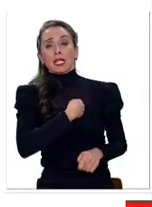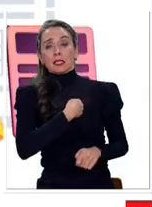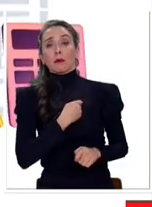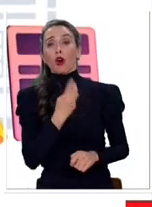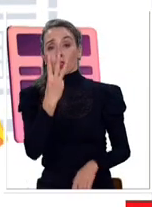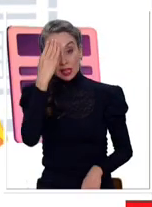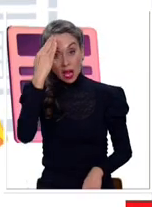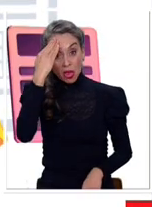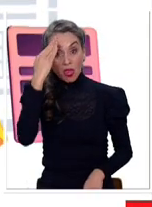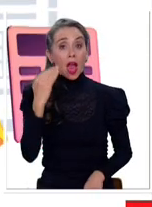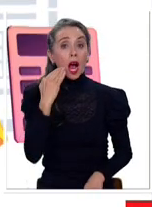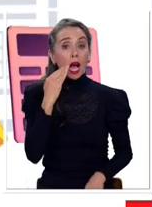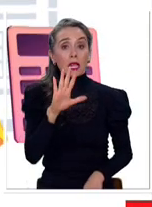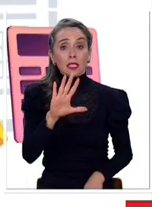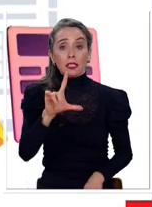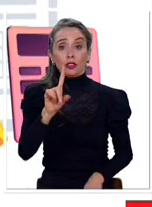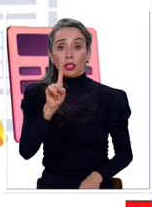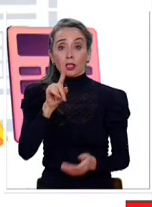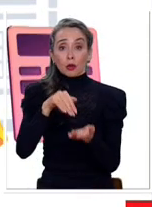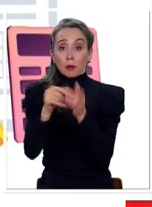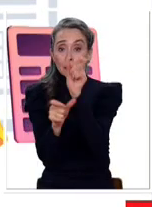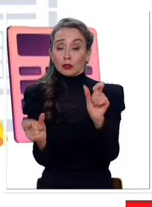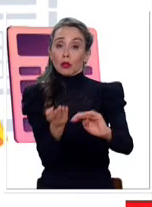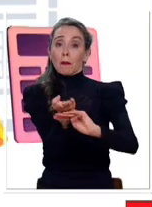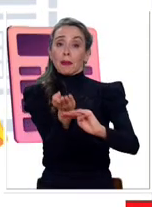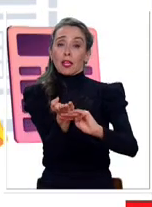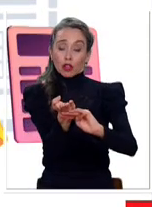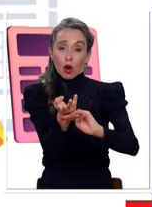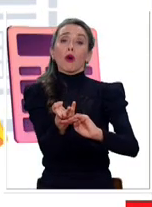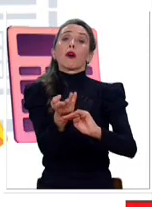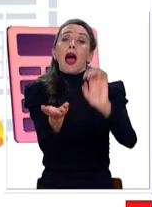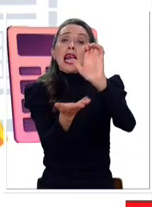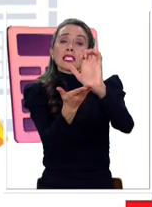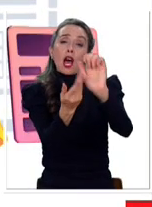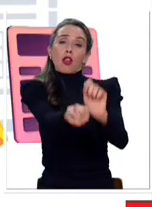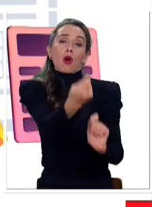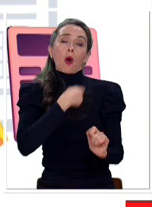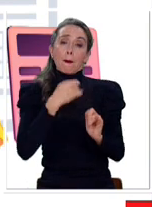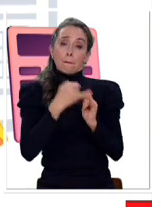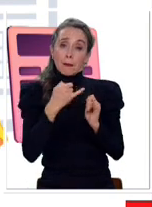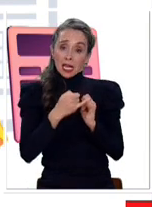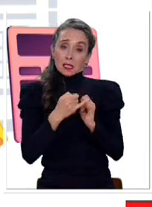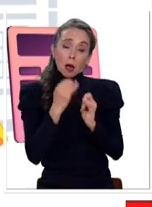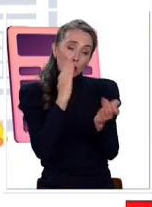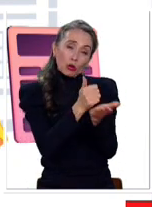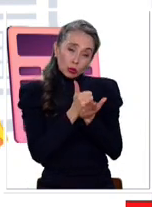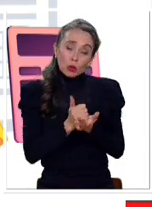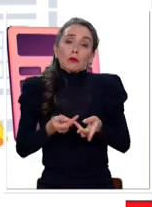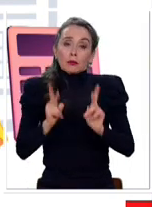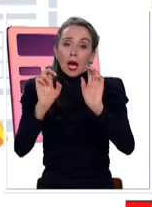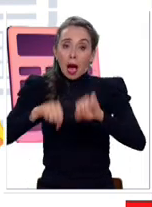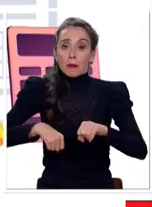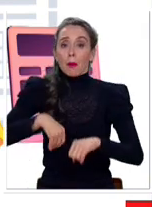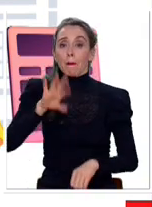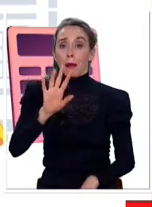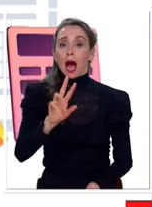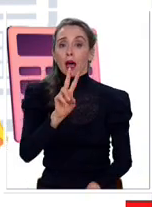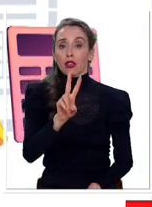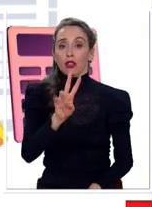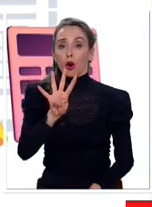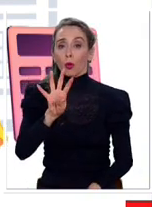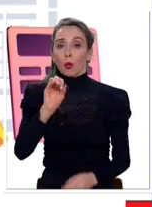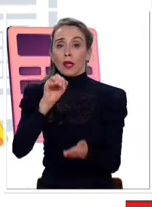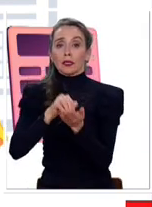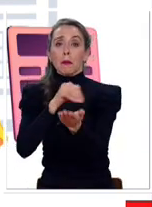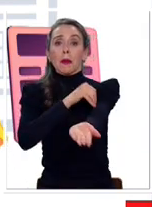solo tres días, casi 571.000 solicitudes del préstamo solidario fueron aprobadas por un monto que supera los 240